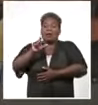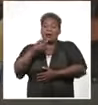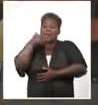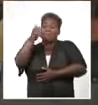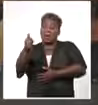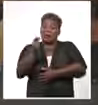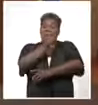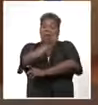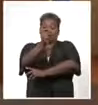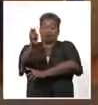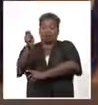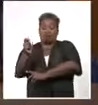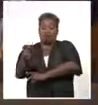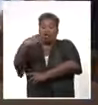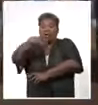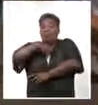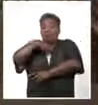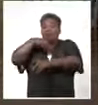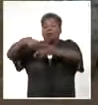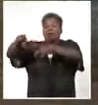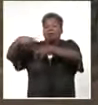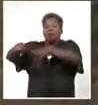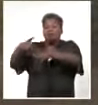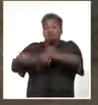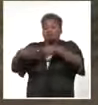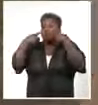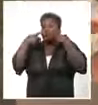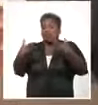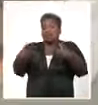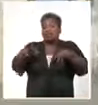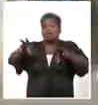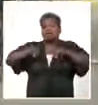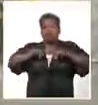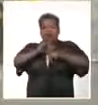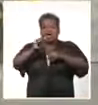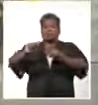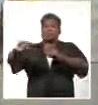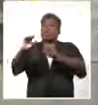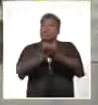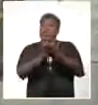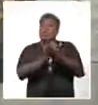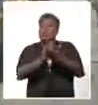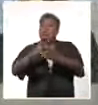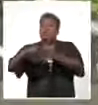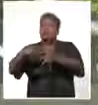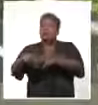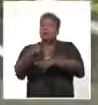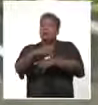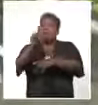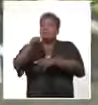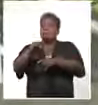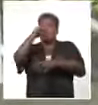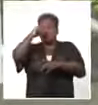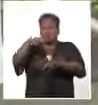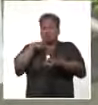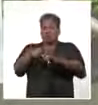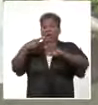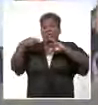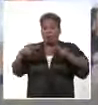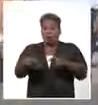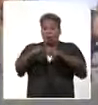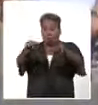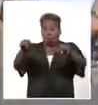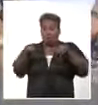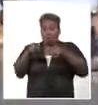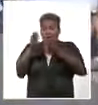satisfactoria y se cuenta con los recursos materiales necesarios para asumir las clases. Este primero de septiembre volvieron a las aulas los